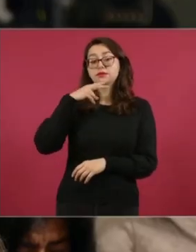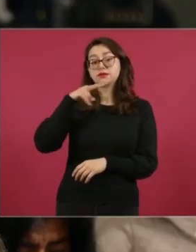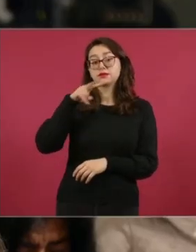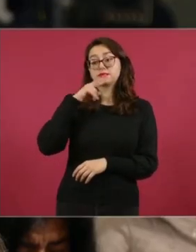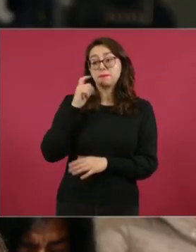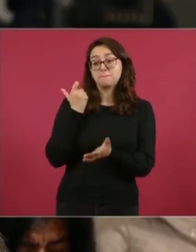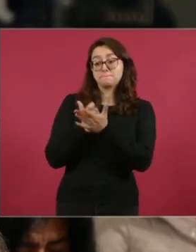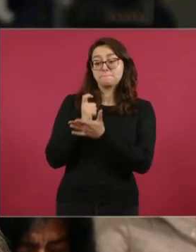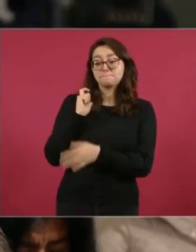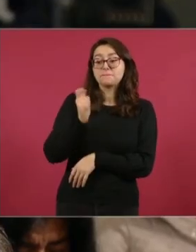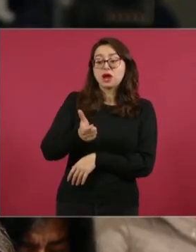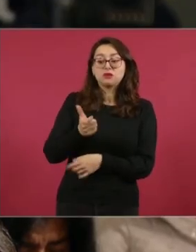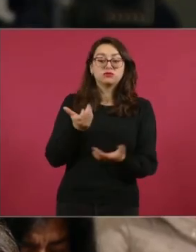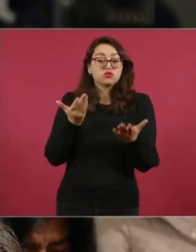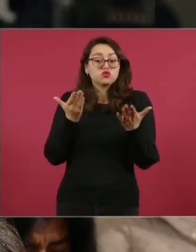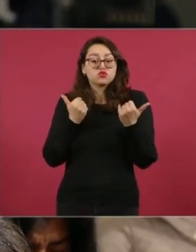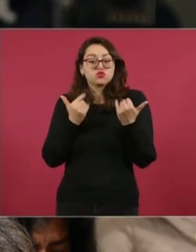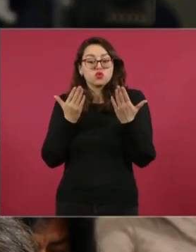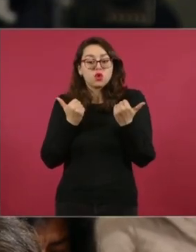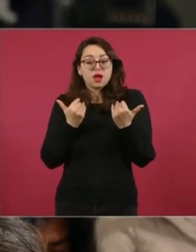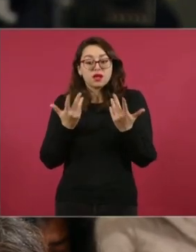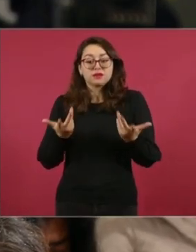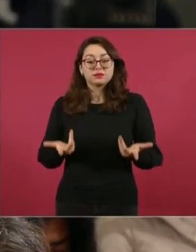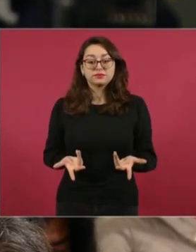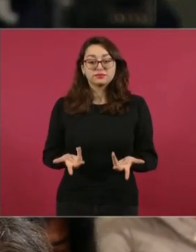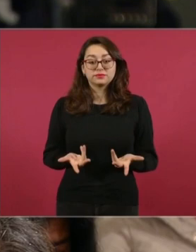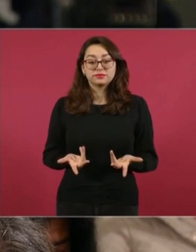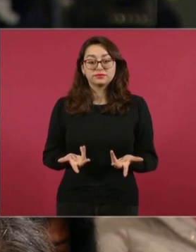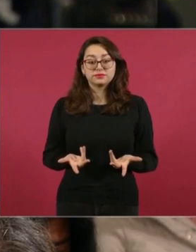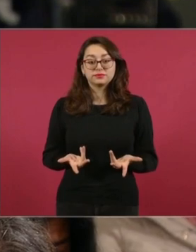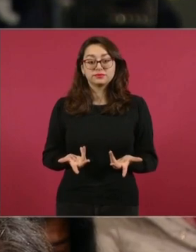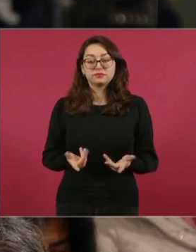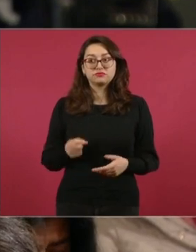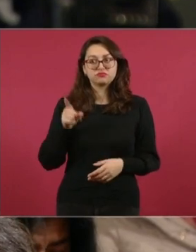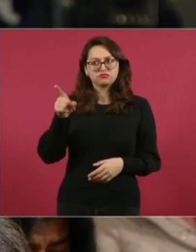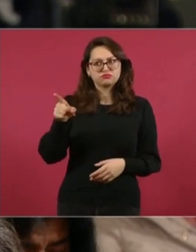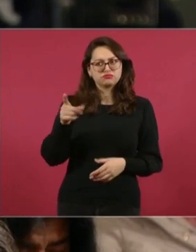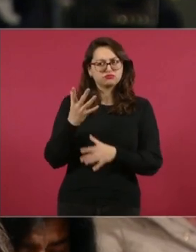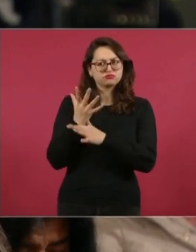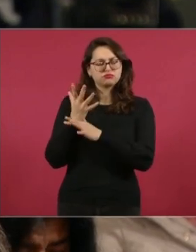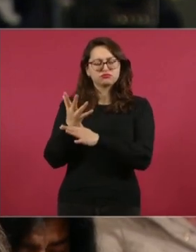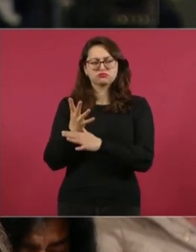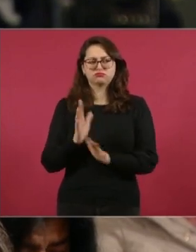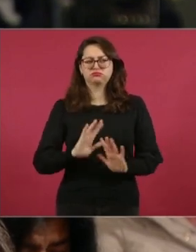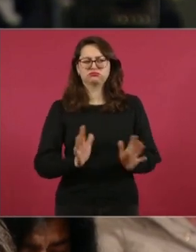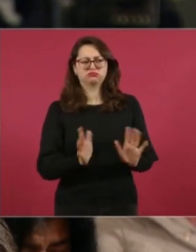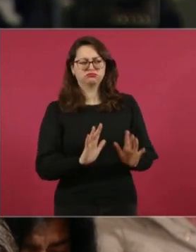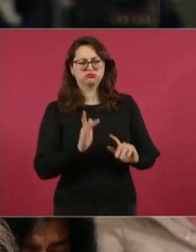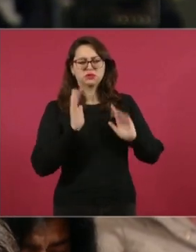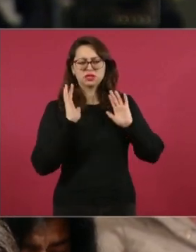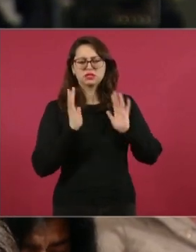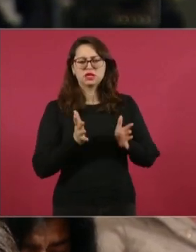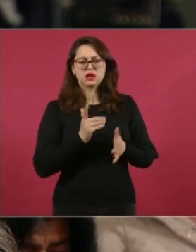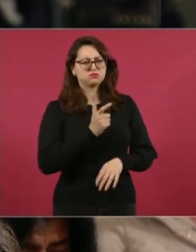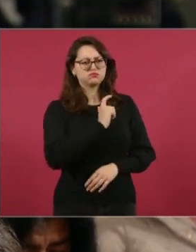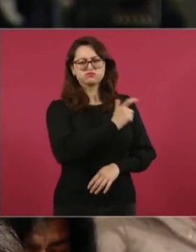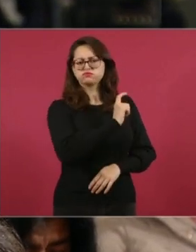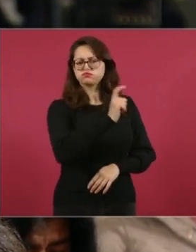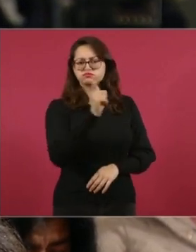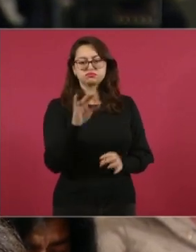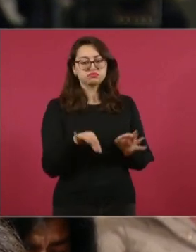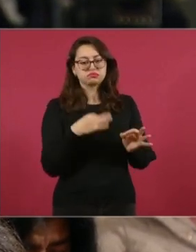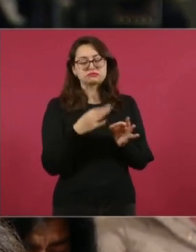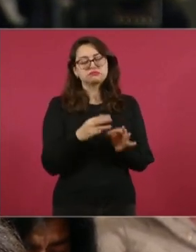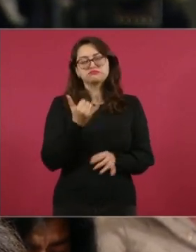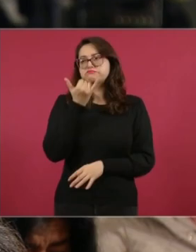rápidamente que no hay ningún compromiso que se ha pagado todo. No está pasando eso en Baja California con la excepción a lo que le estoy